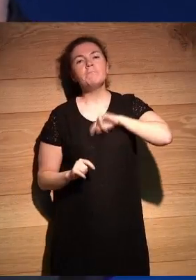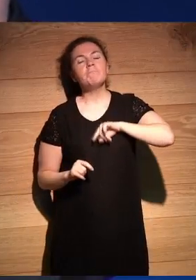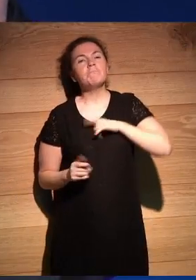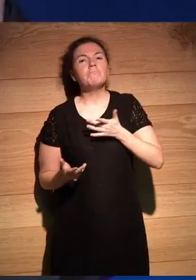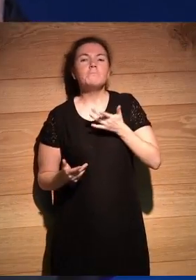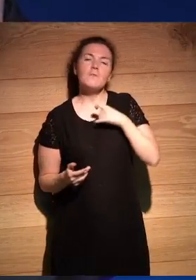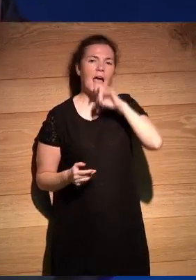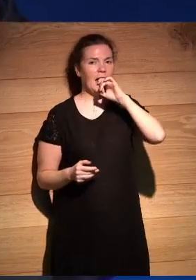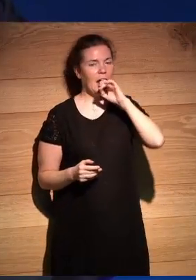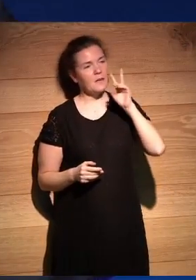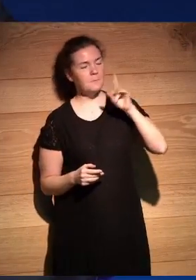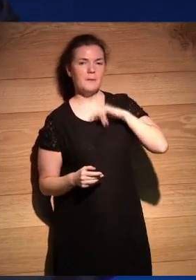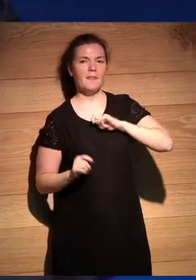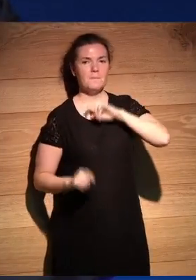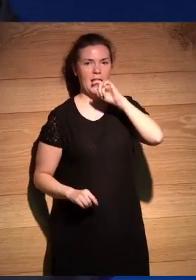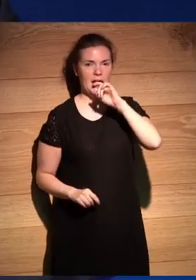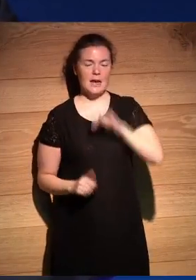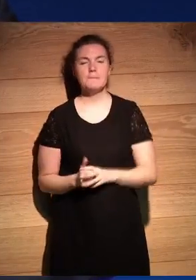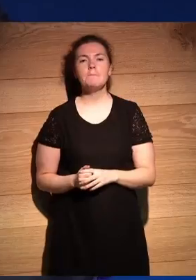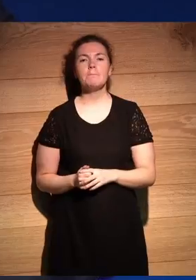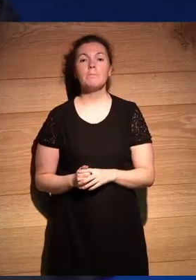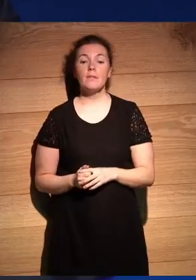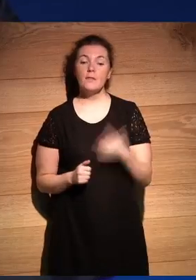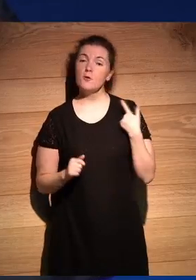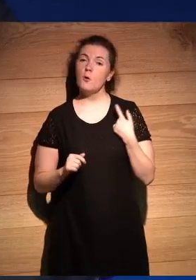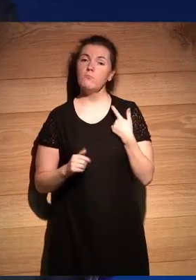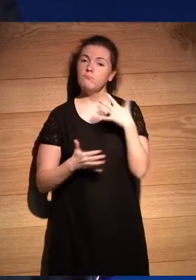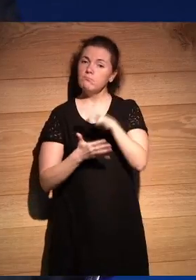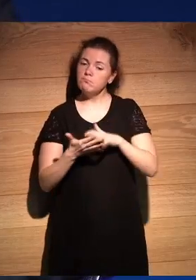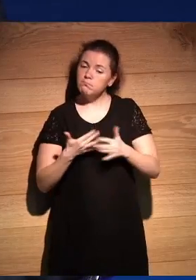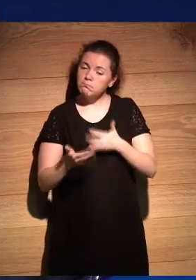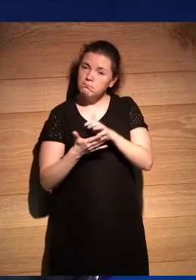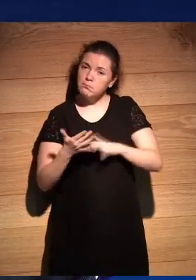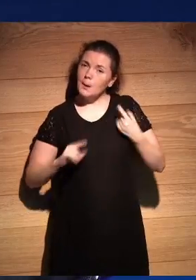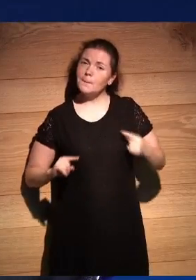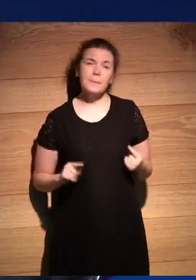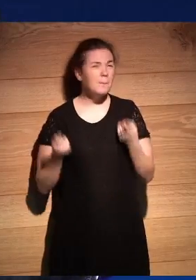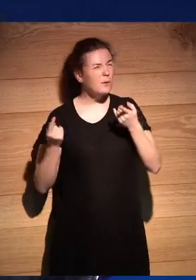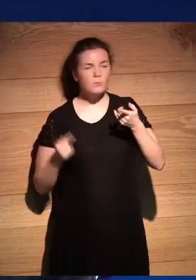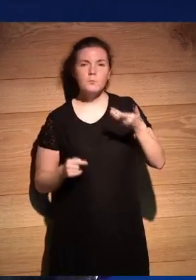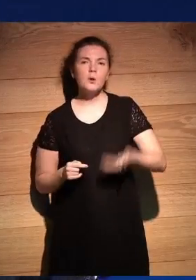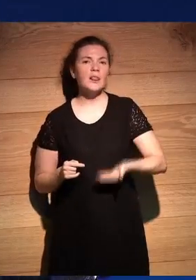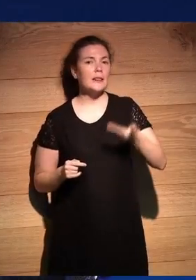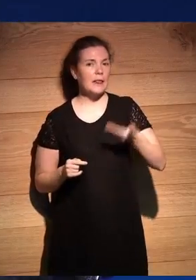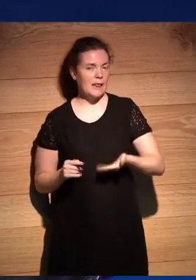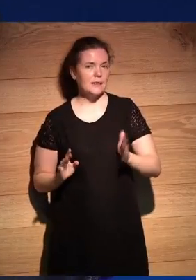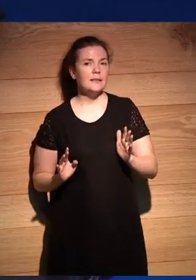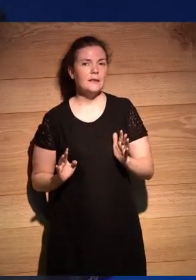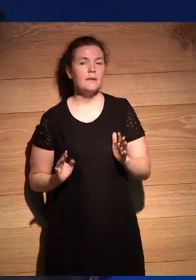envidia de hecho mi primer texto literario importante importante